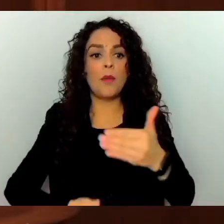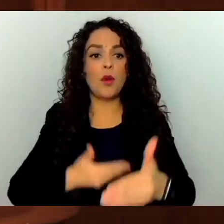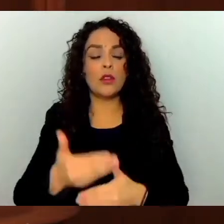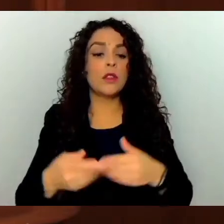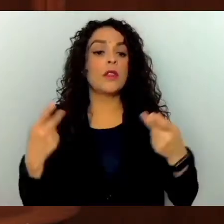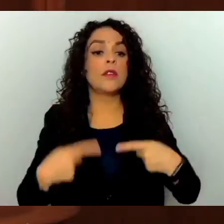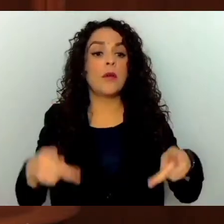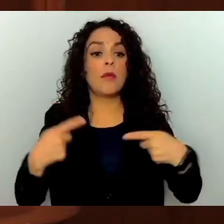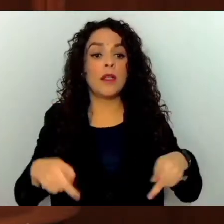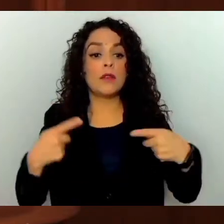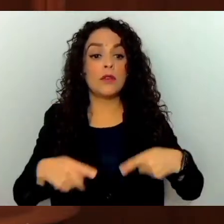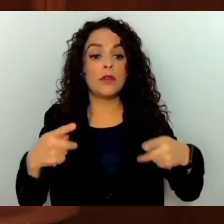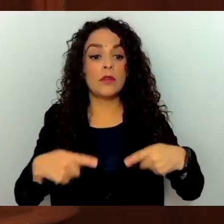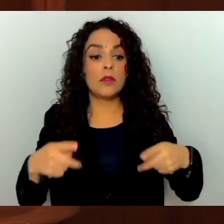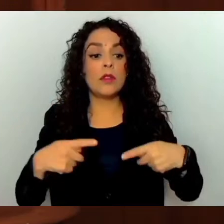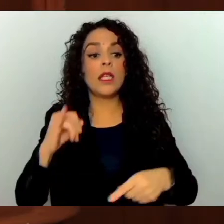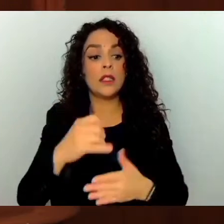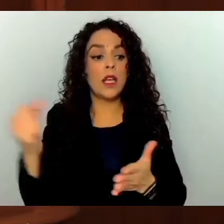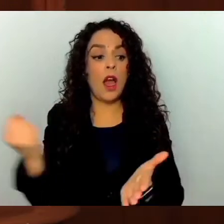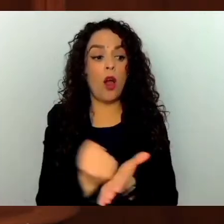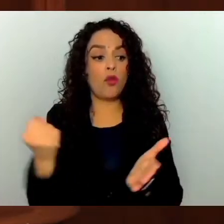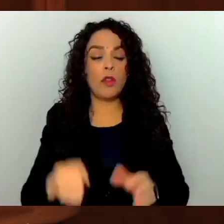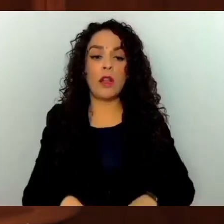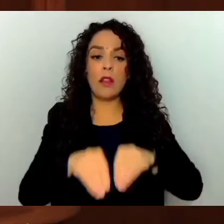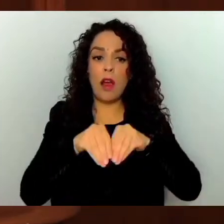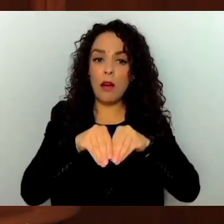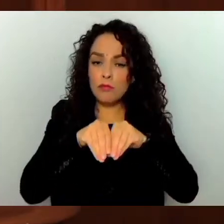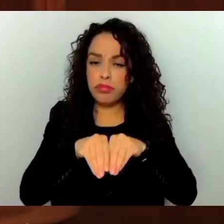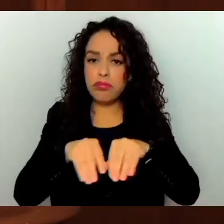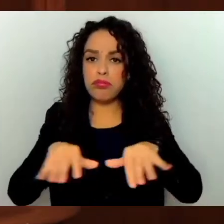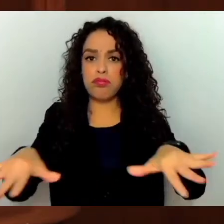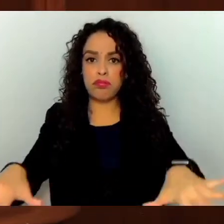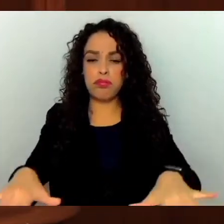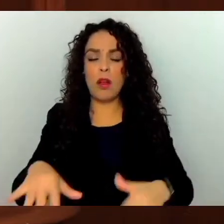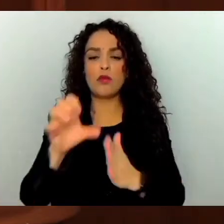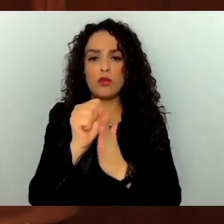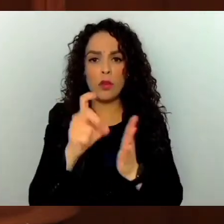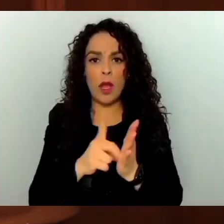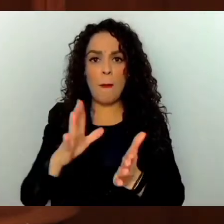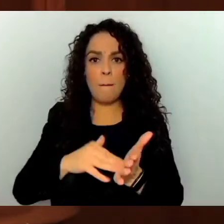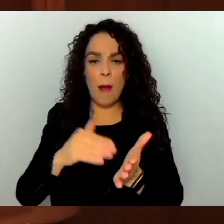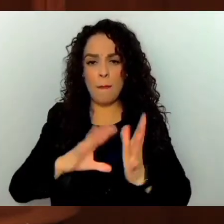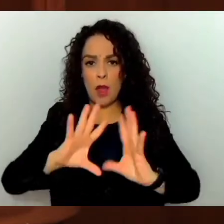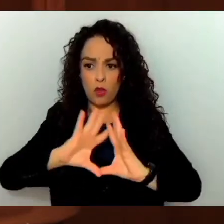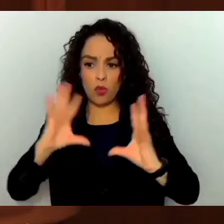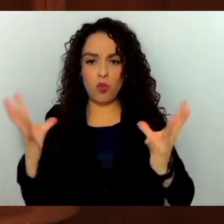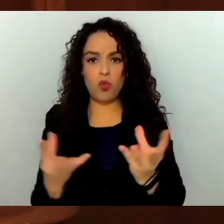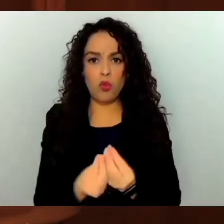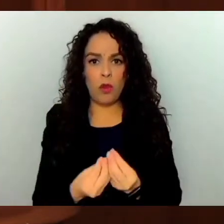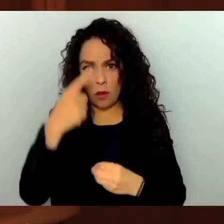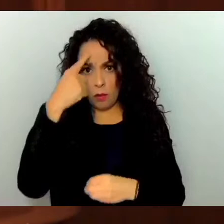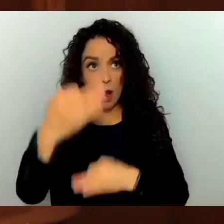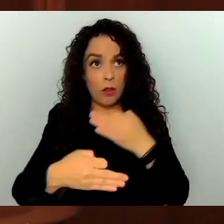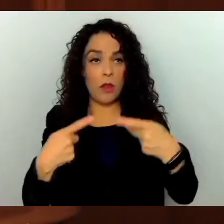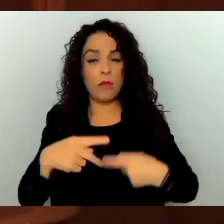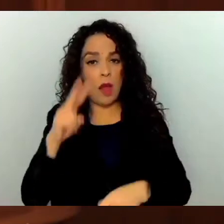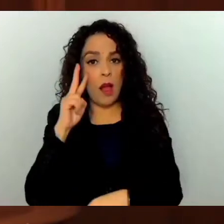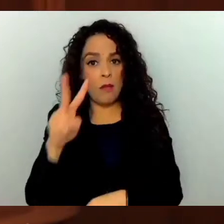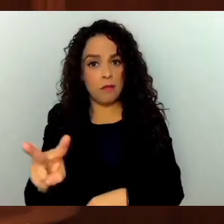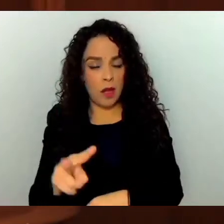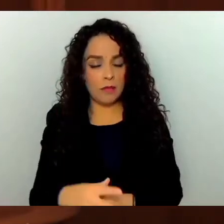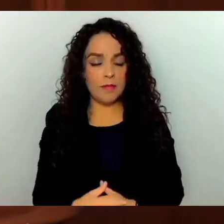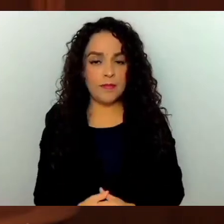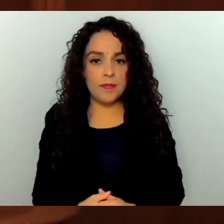aspirantes autorizan la difusión de la solicitud y documentos adjuntos en versión pública. Al someterse